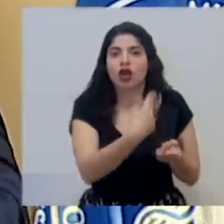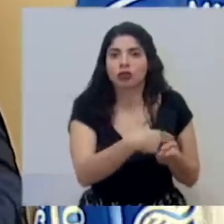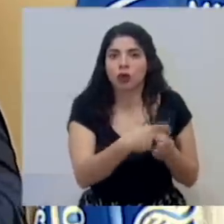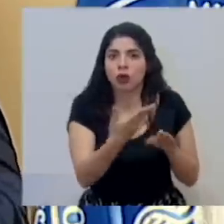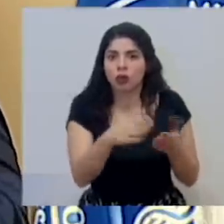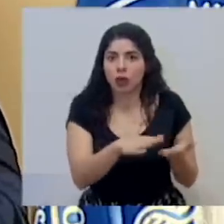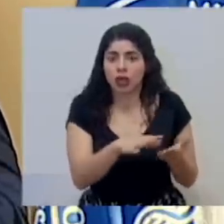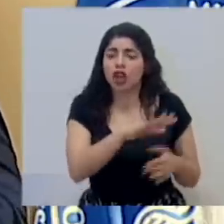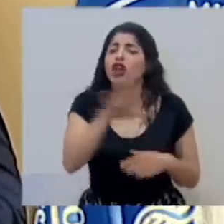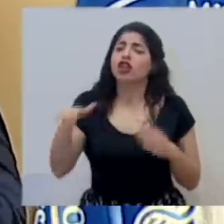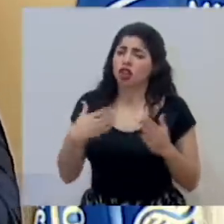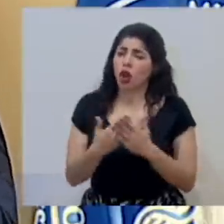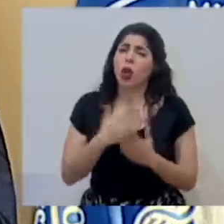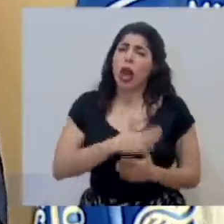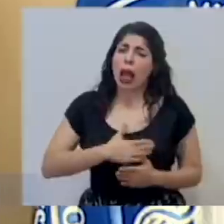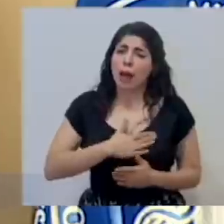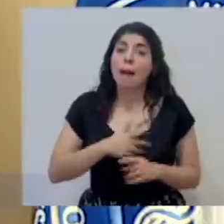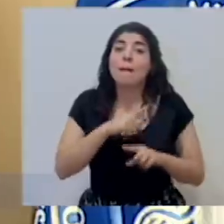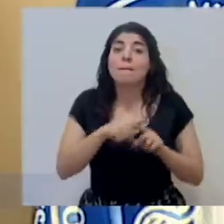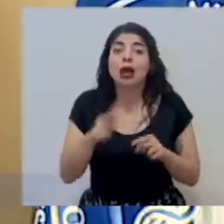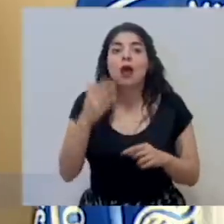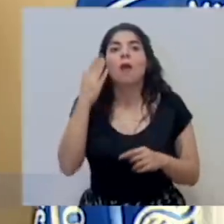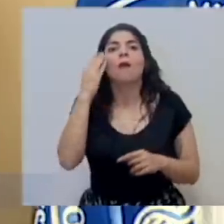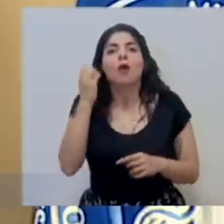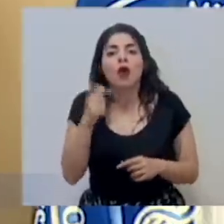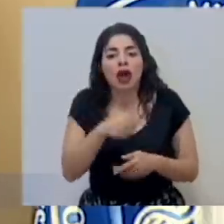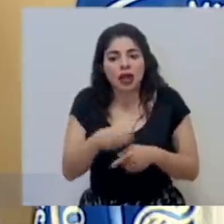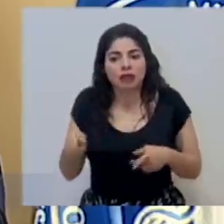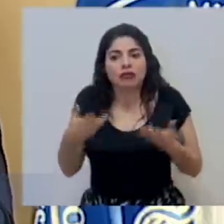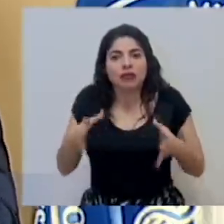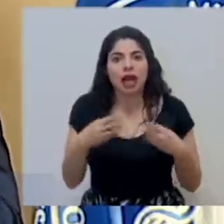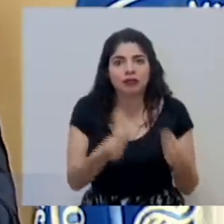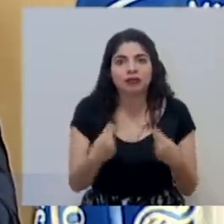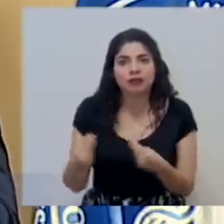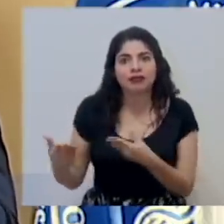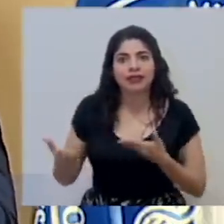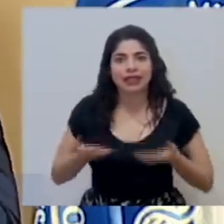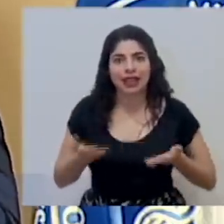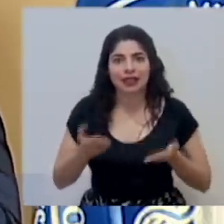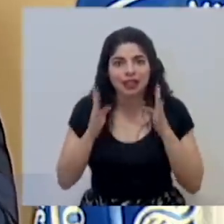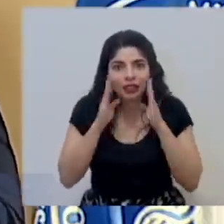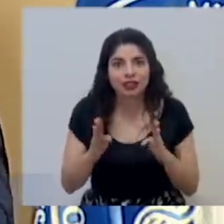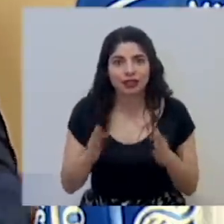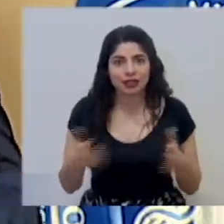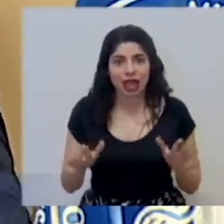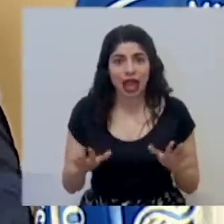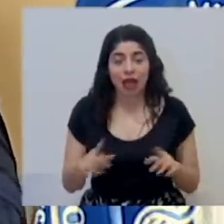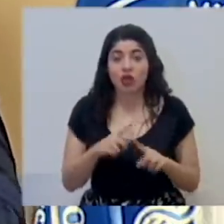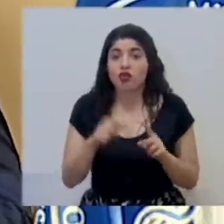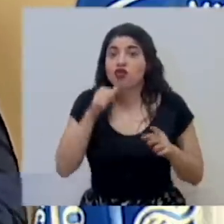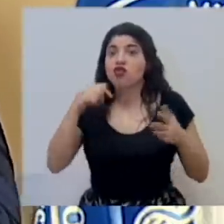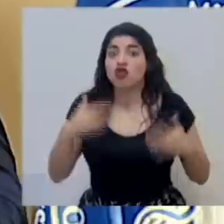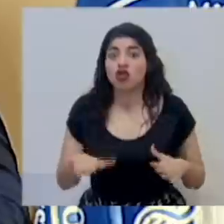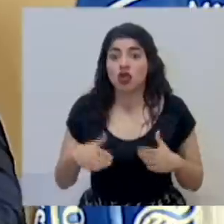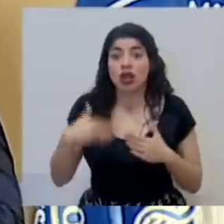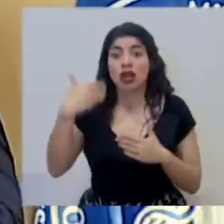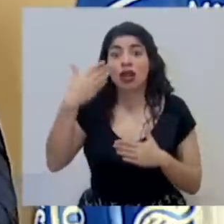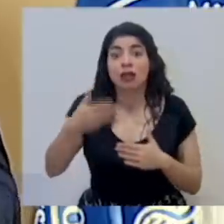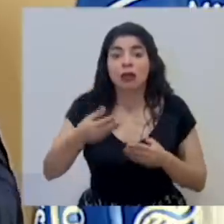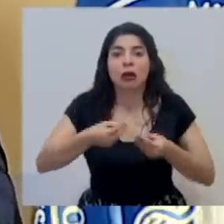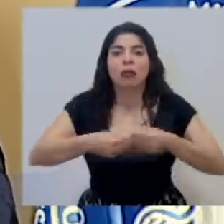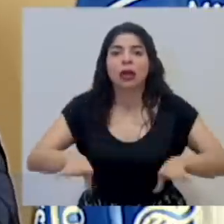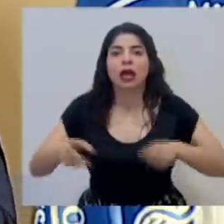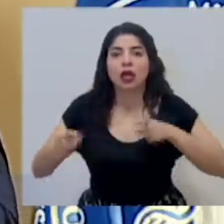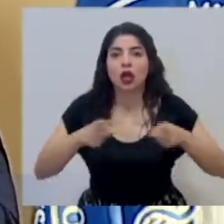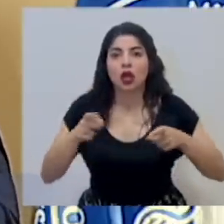Y es todo lamentable. Pero es porque se les ha podido dar ese servicio. Pero lo que queremos es no llegar a un punto donde eso se